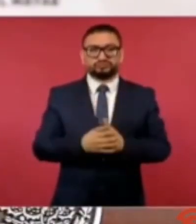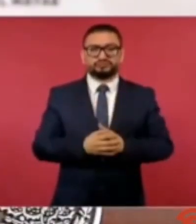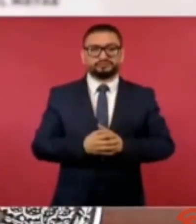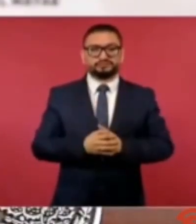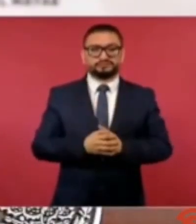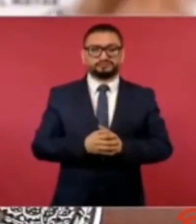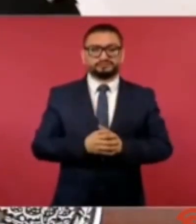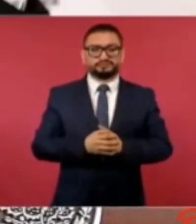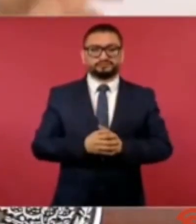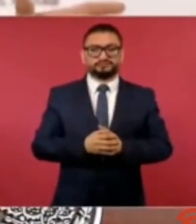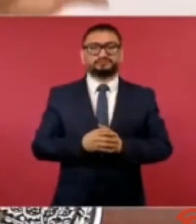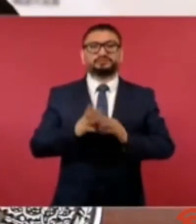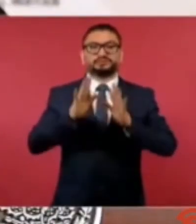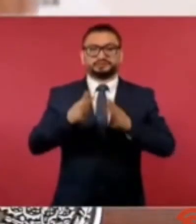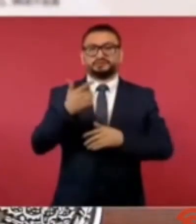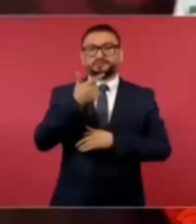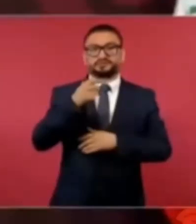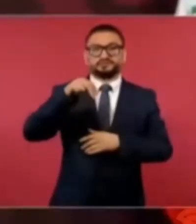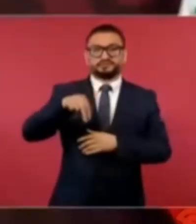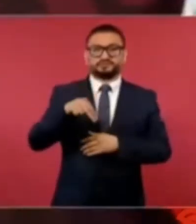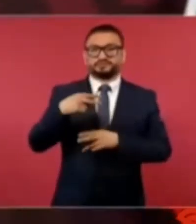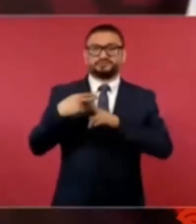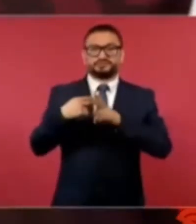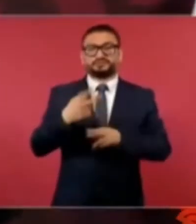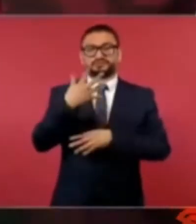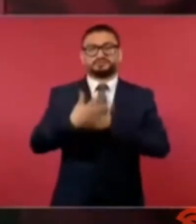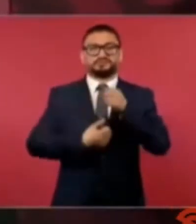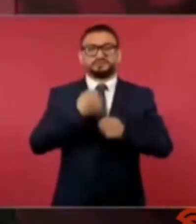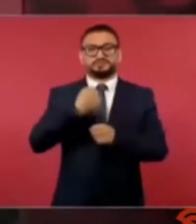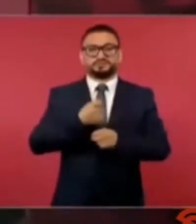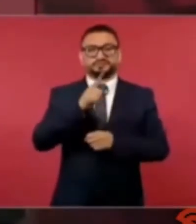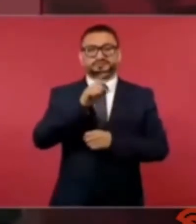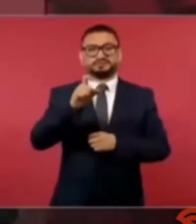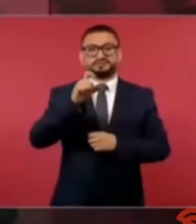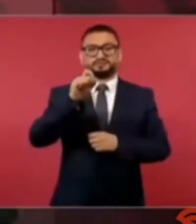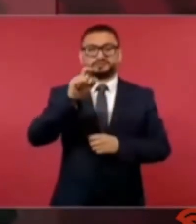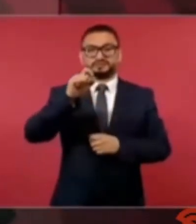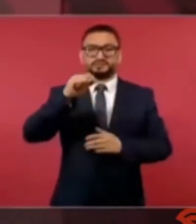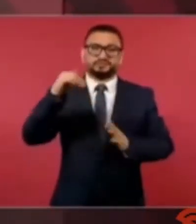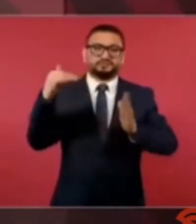ya está la guardia en 5 años 120 mil elementos